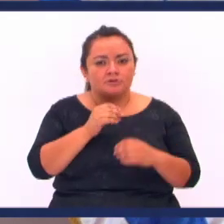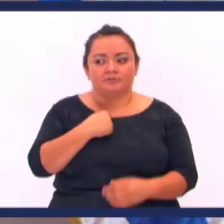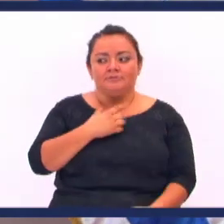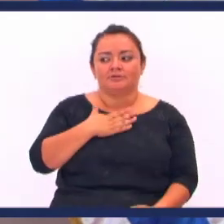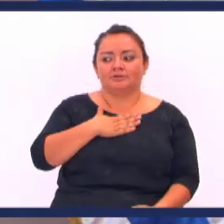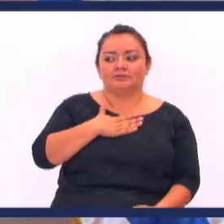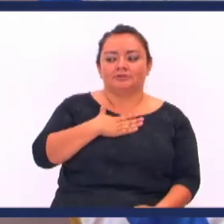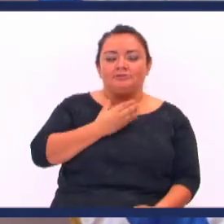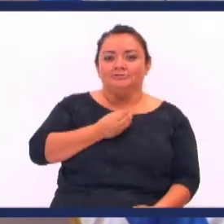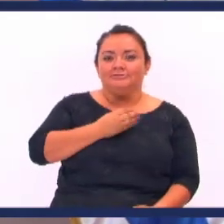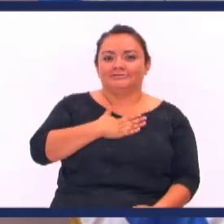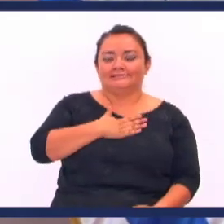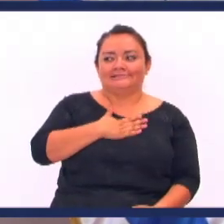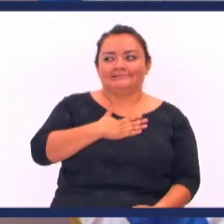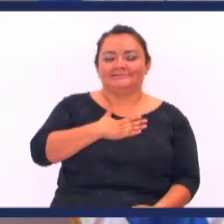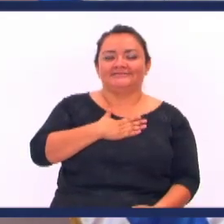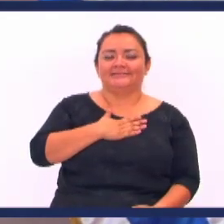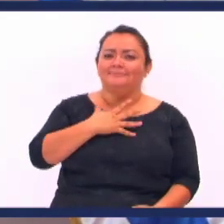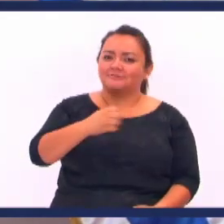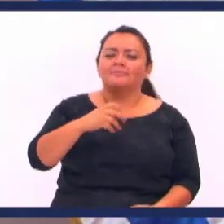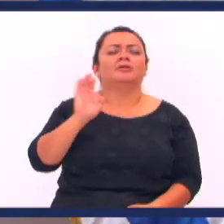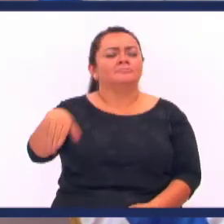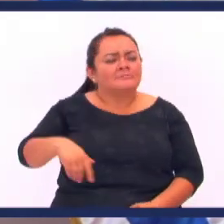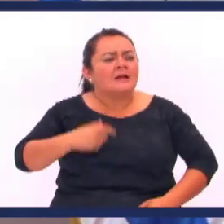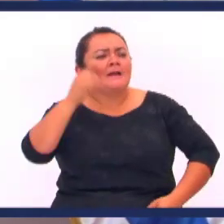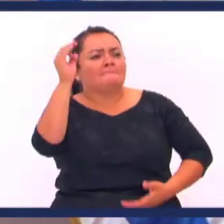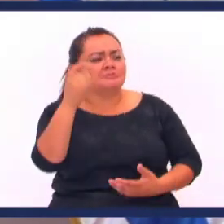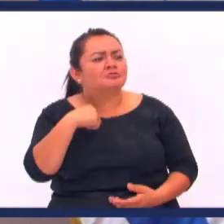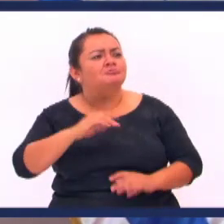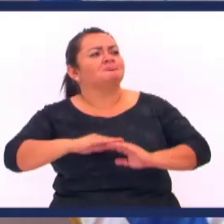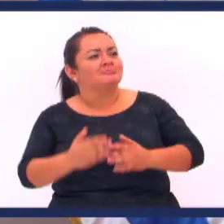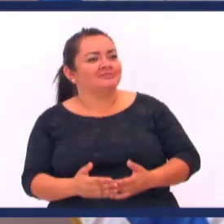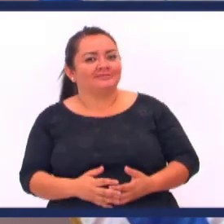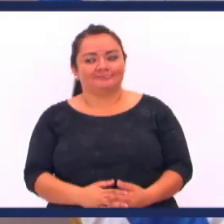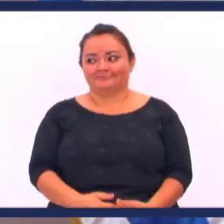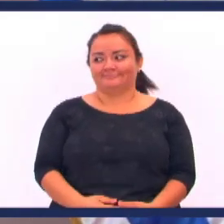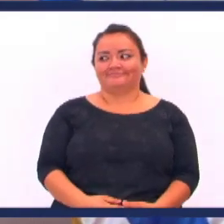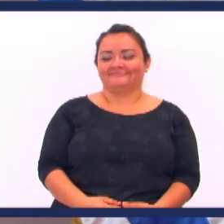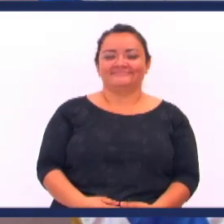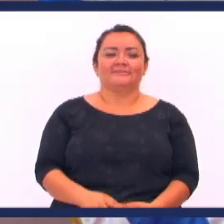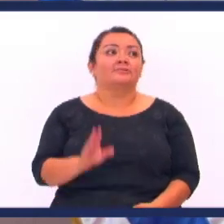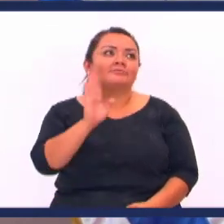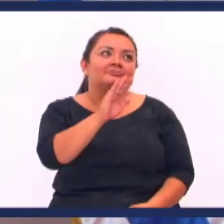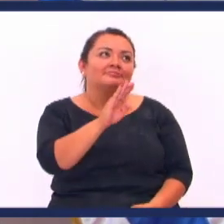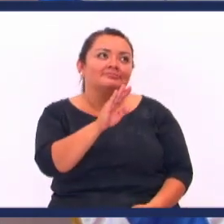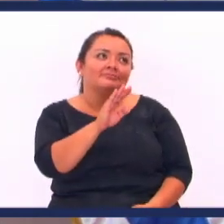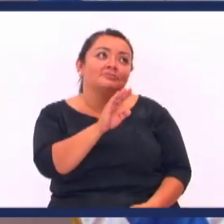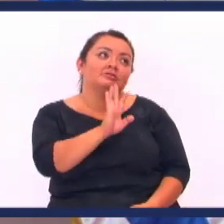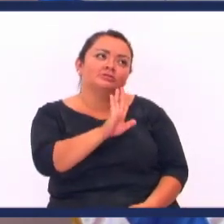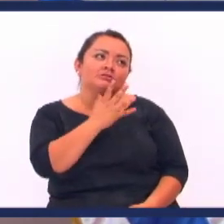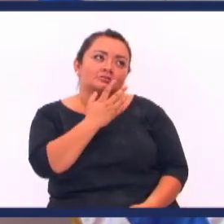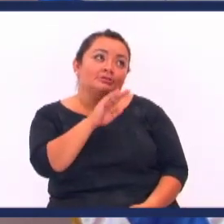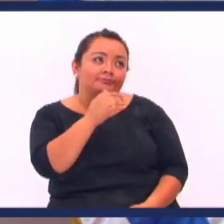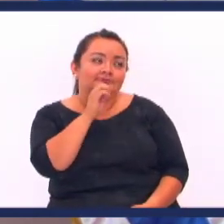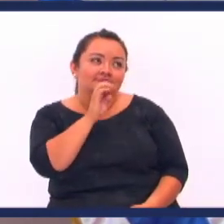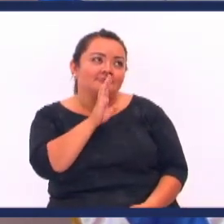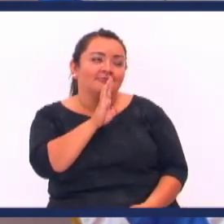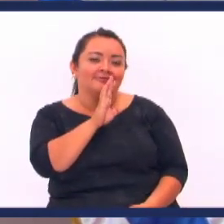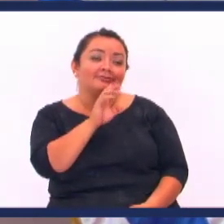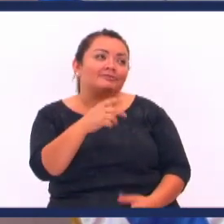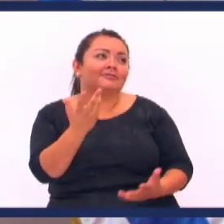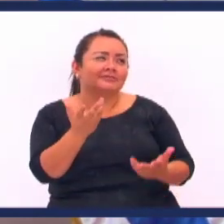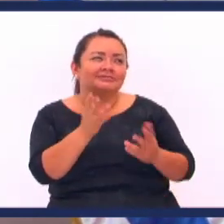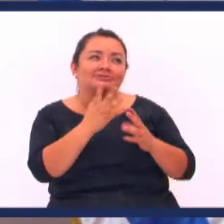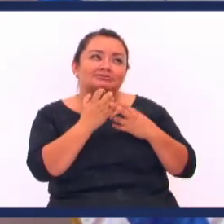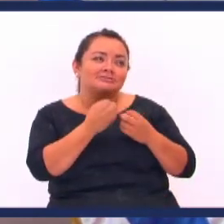segundo A mí esas palabras Me ponen nervioso A mí me gusta Que me digan De un solo Estoy embarazada Amén Pero no es que anden No esperate Que te voy a decir Que fíjate Que no